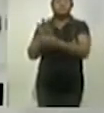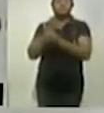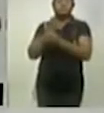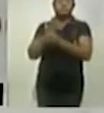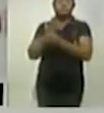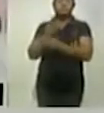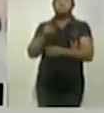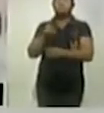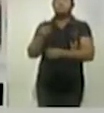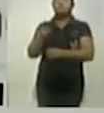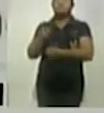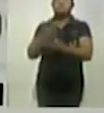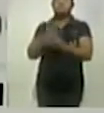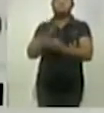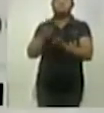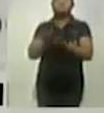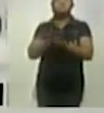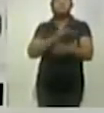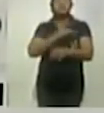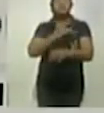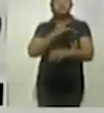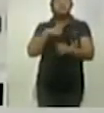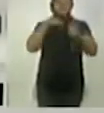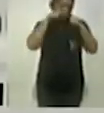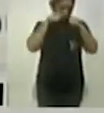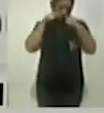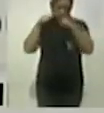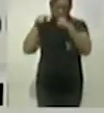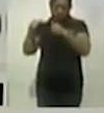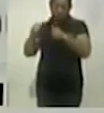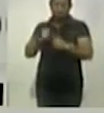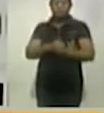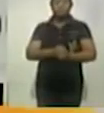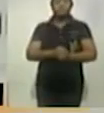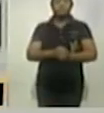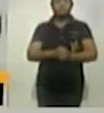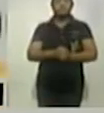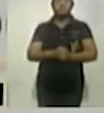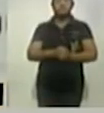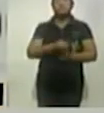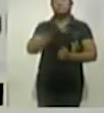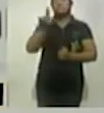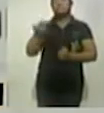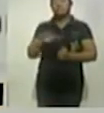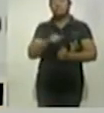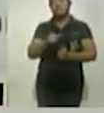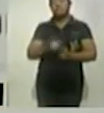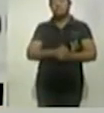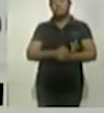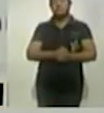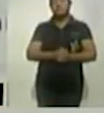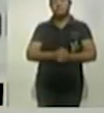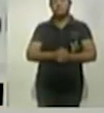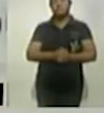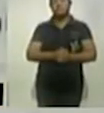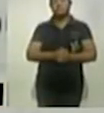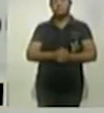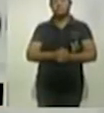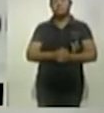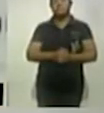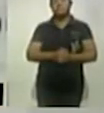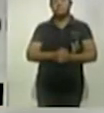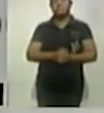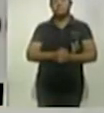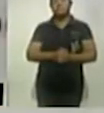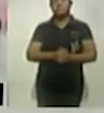población, vamos a asistirlos y posteriormente nos vamos a a poner en debido atención a lo